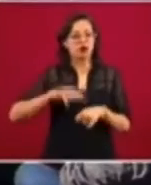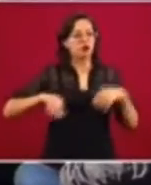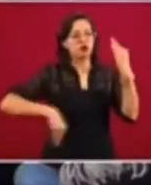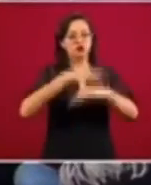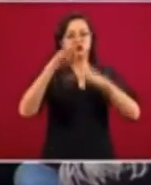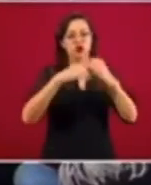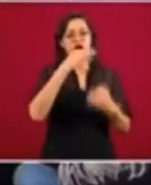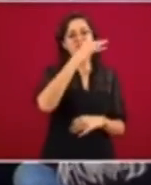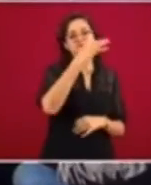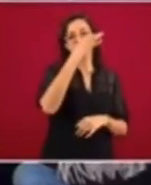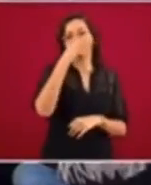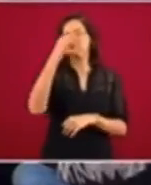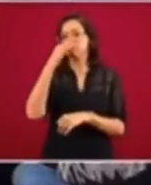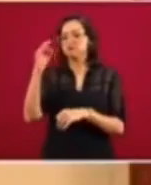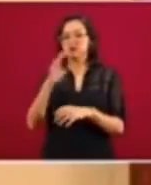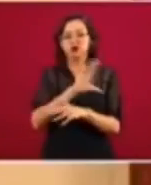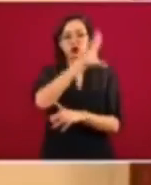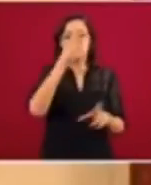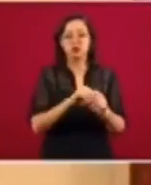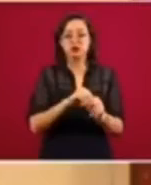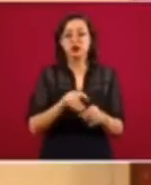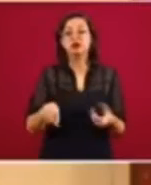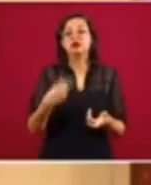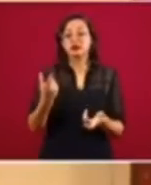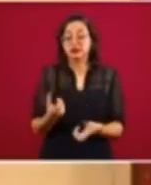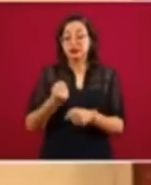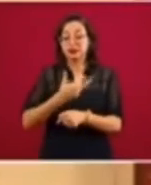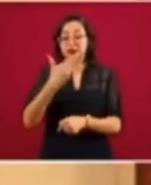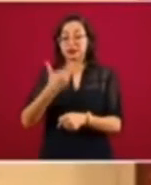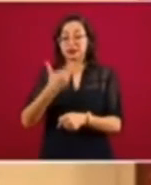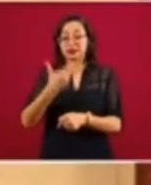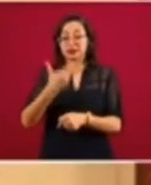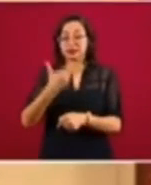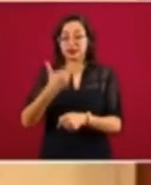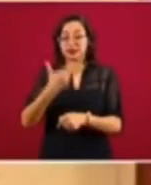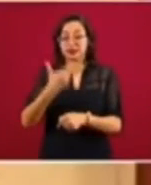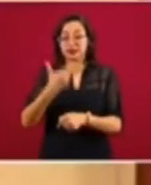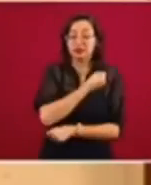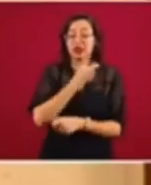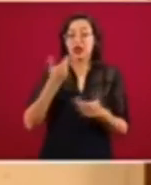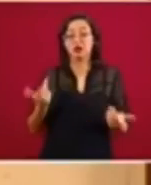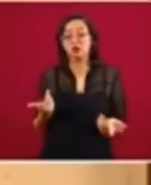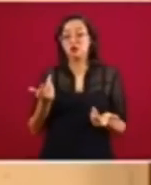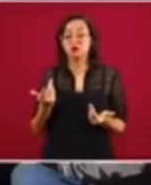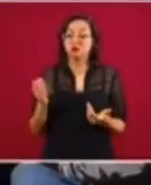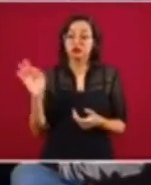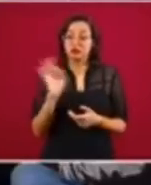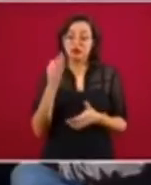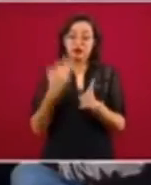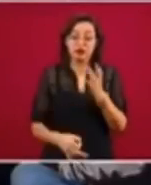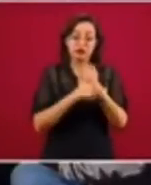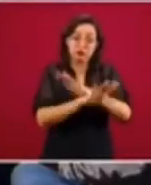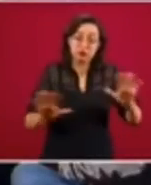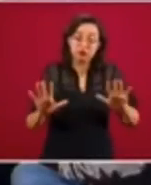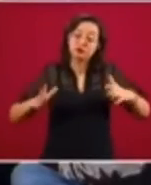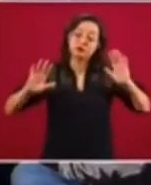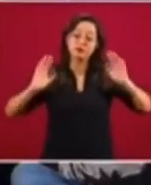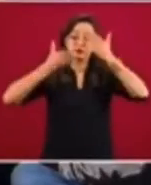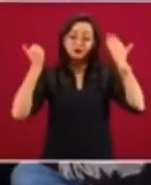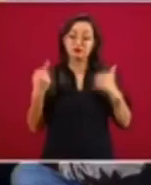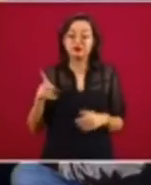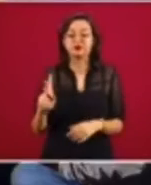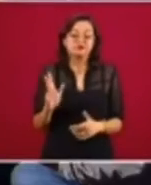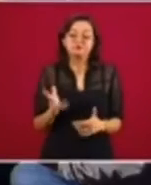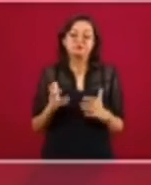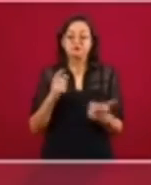informados de esta situación. Si los secretarios de salud estatales no informaron a los gobernadores, es otra situación. ¿Se entiende? Es una falta